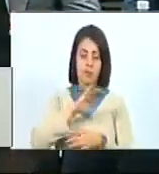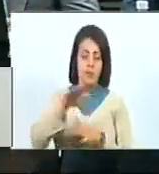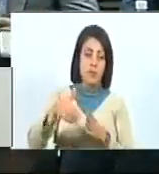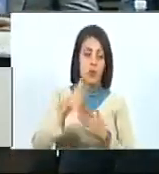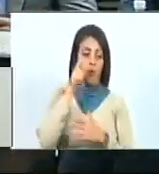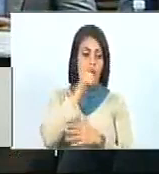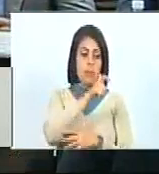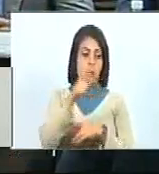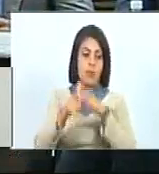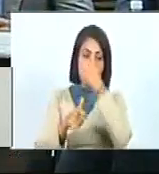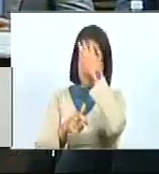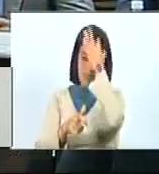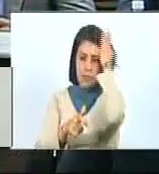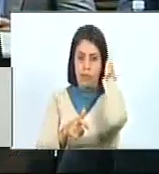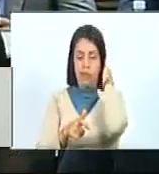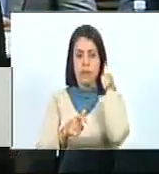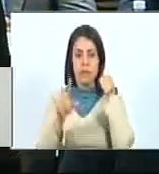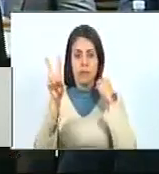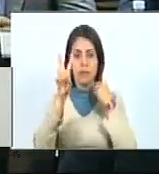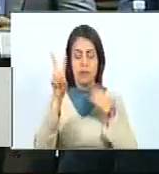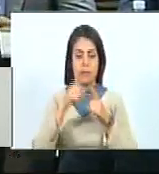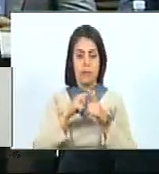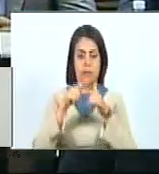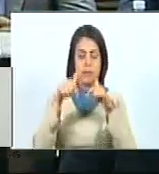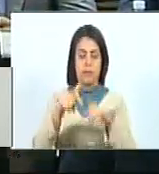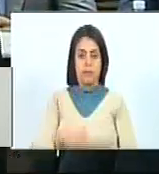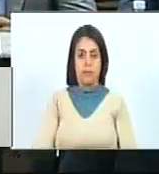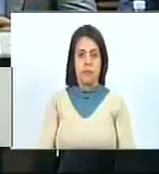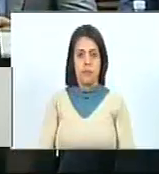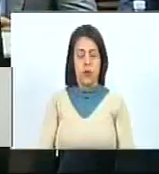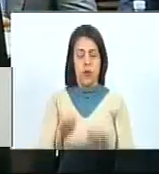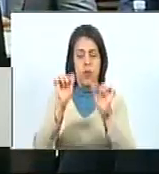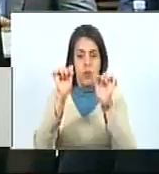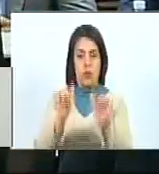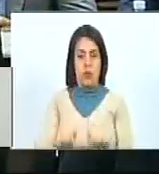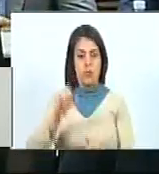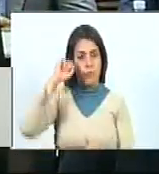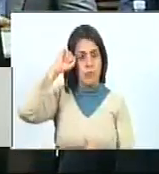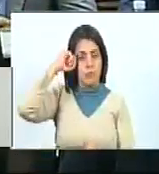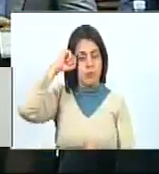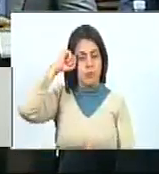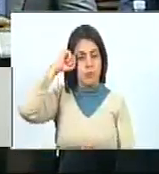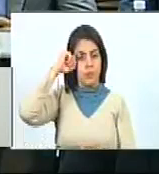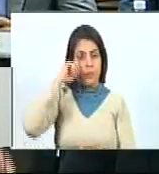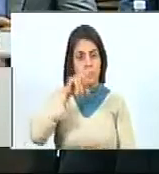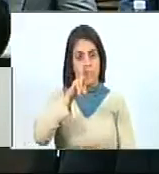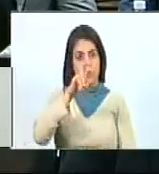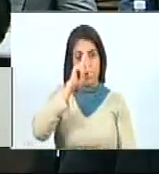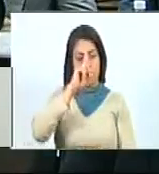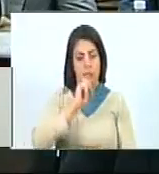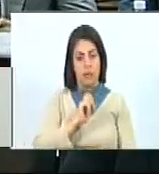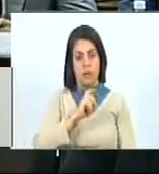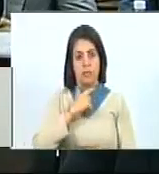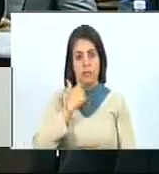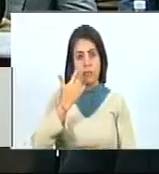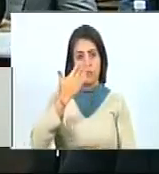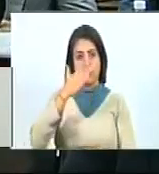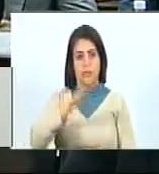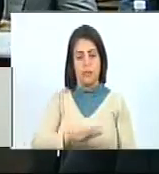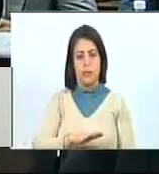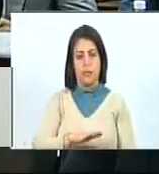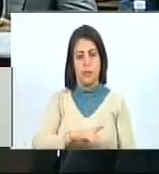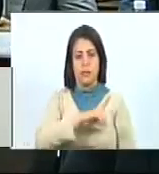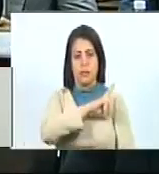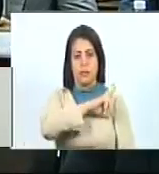a todo el pueblo de Venezuela. El día de hoy conmemoramos dos años de la siembra de